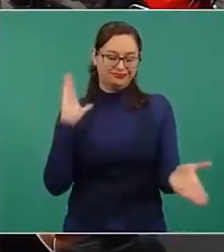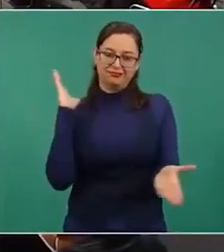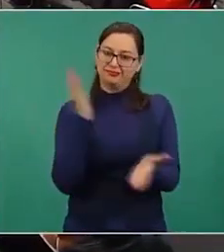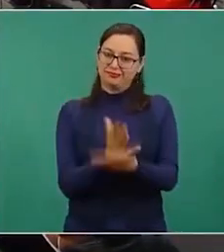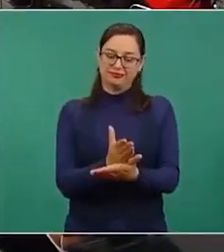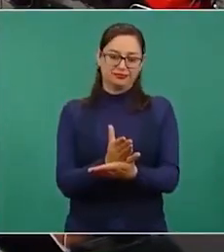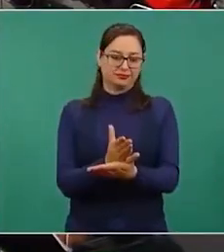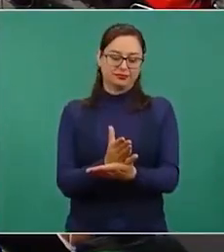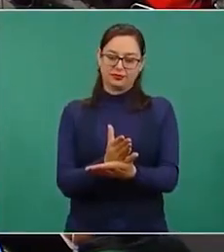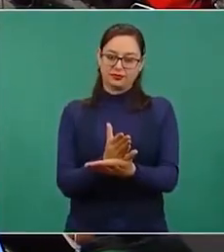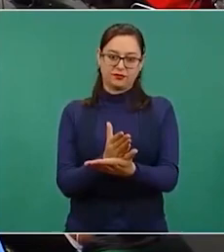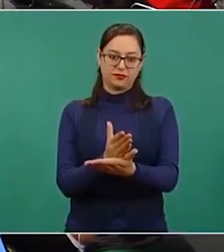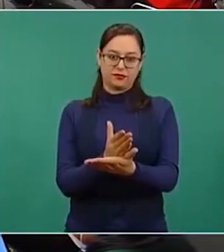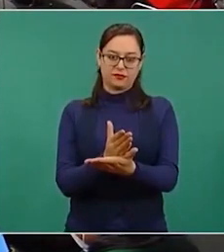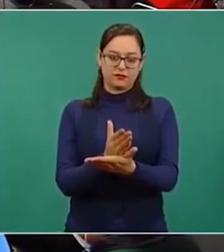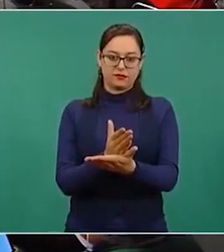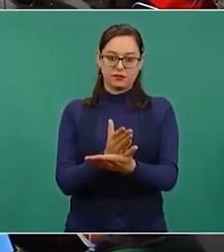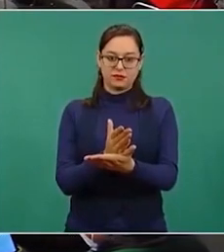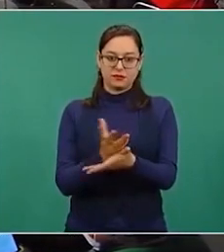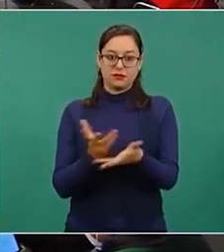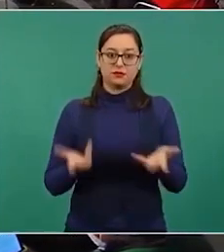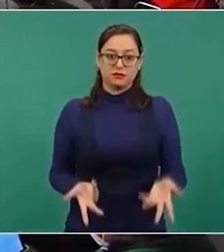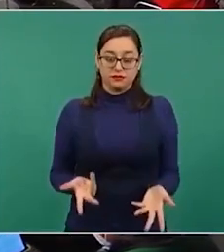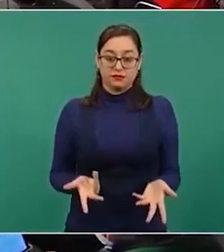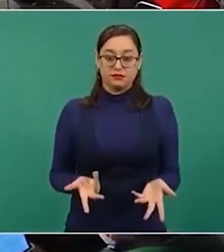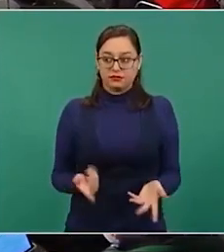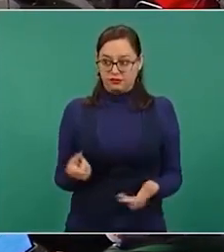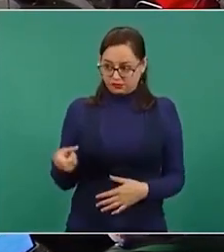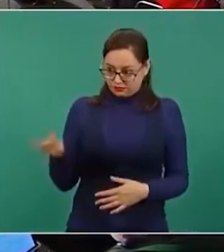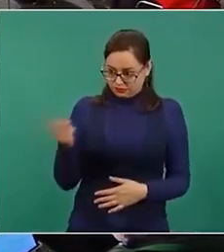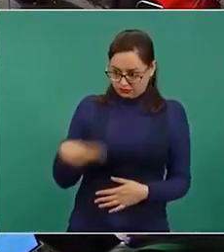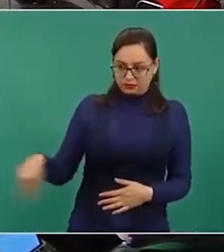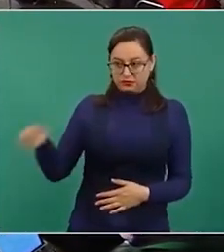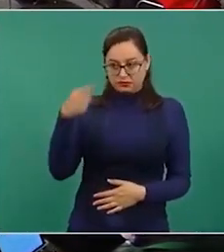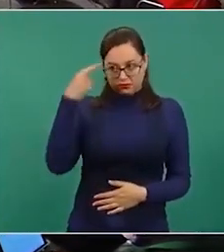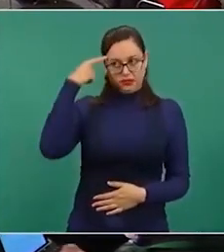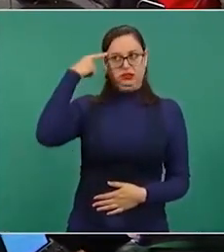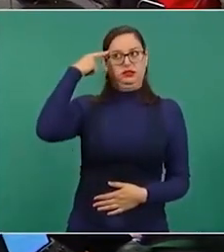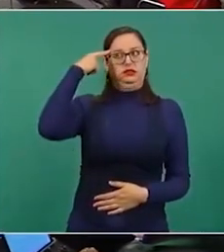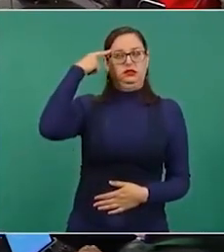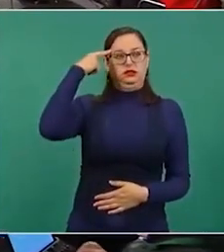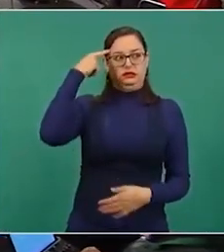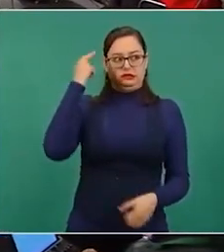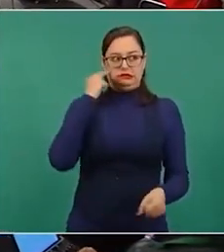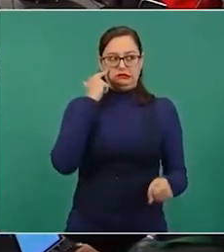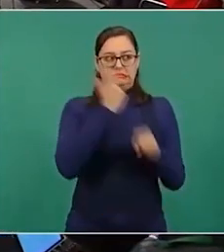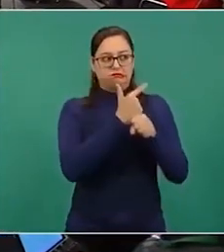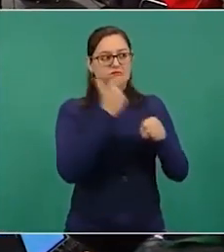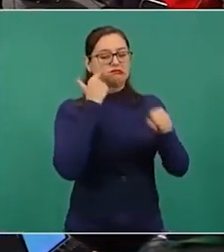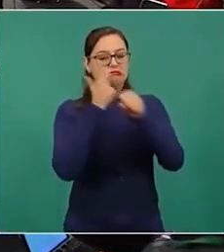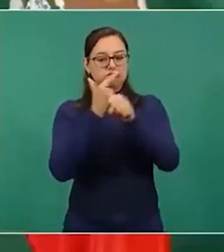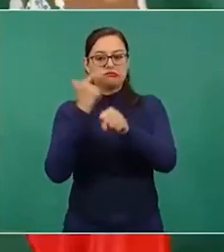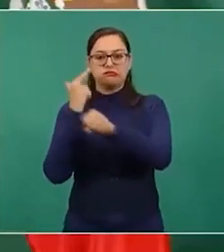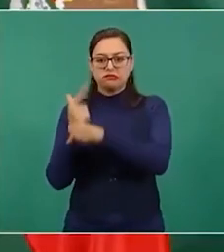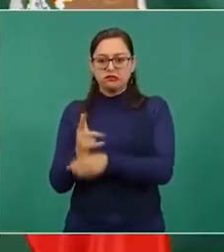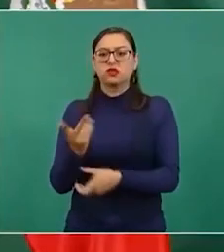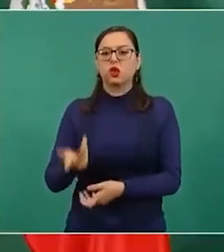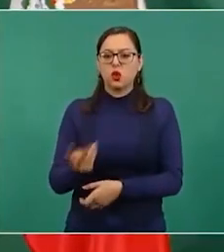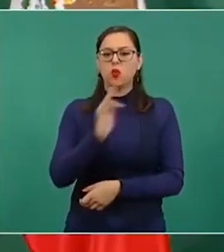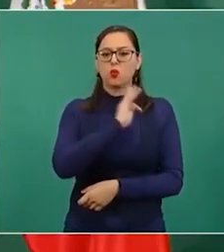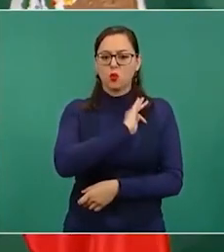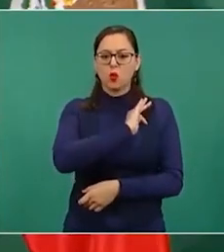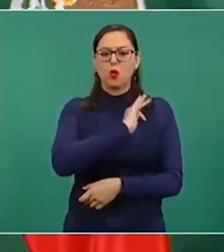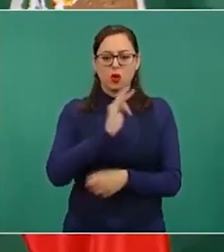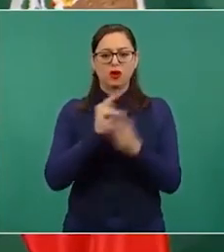y ojalá y ellos mismos se vayan convenciendo y se pueden hacer negocios